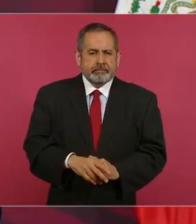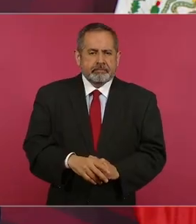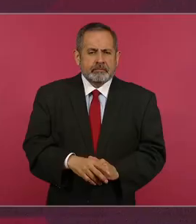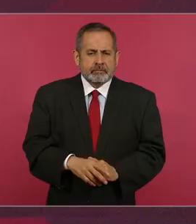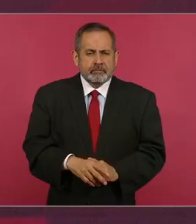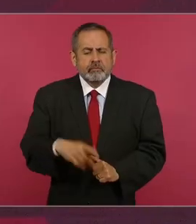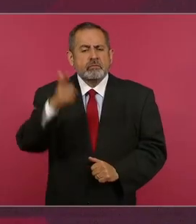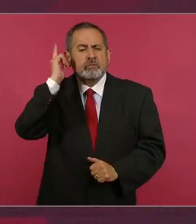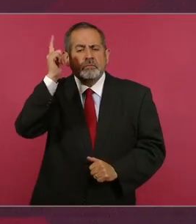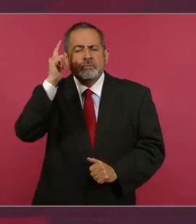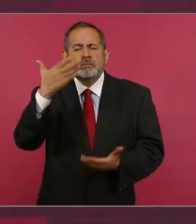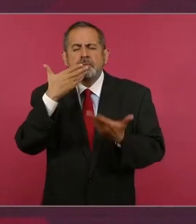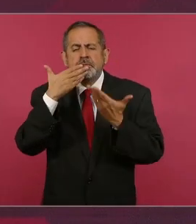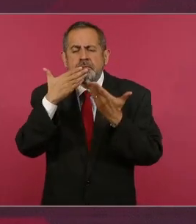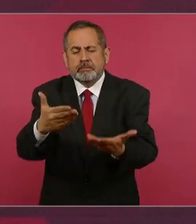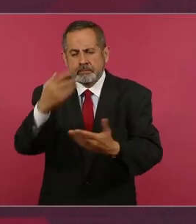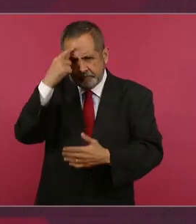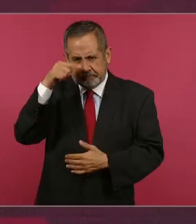decíamos lo mejor